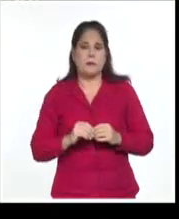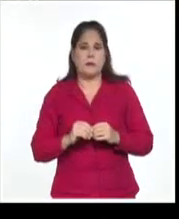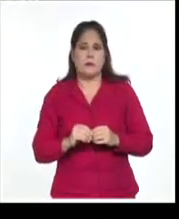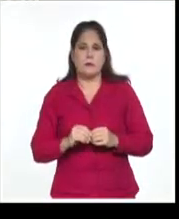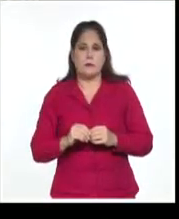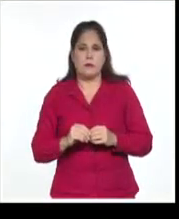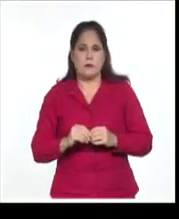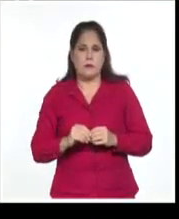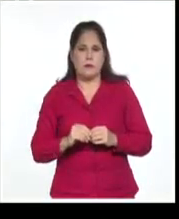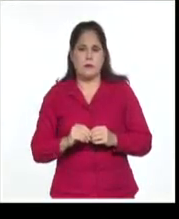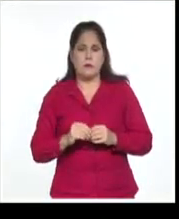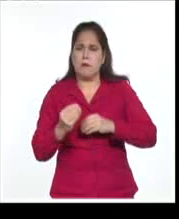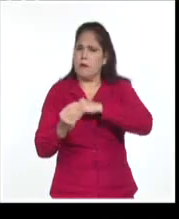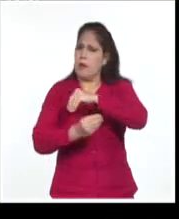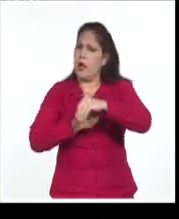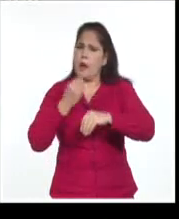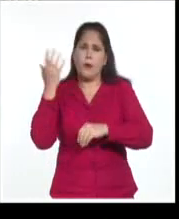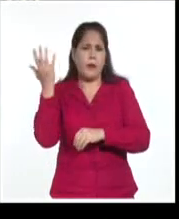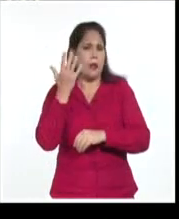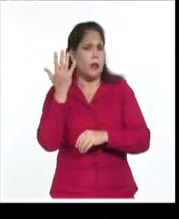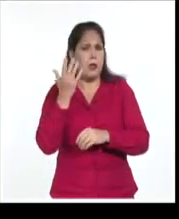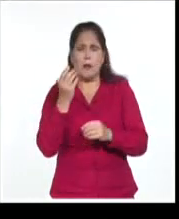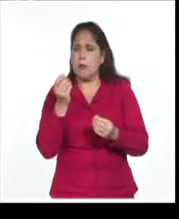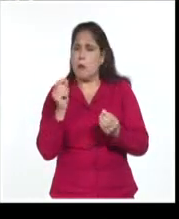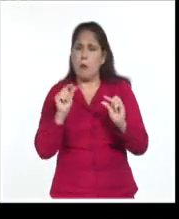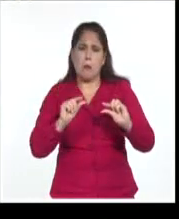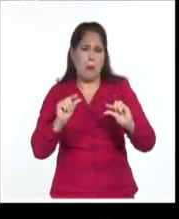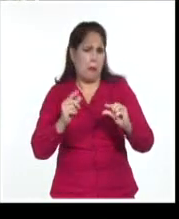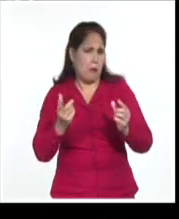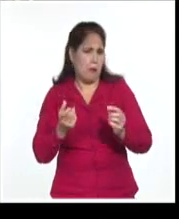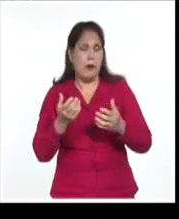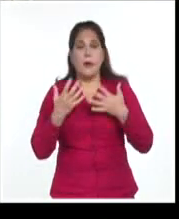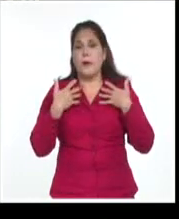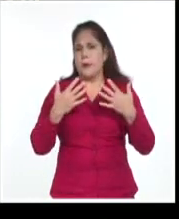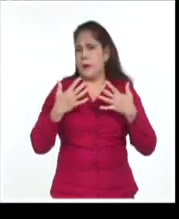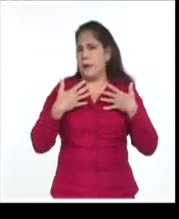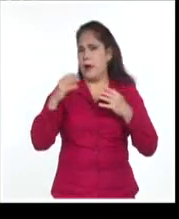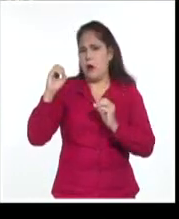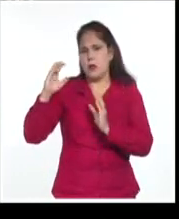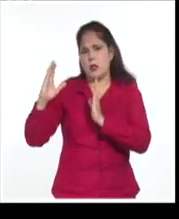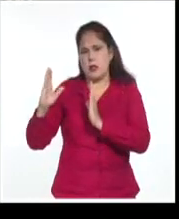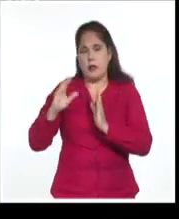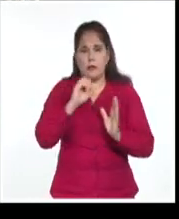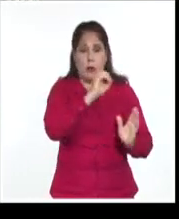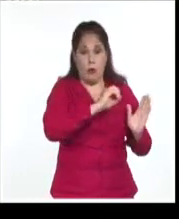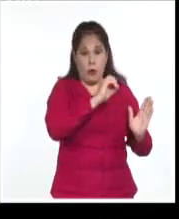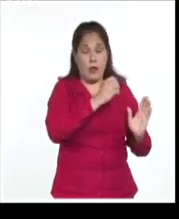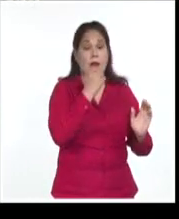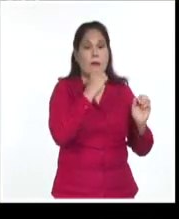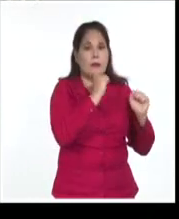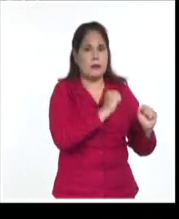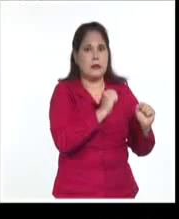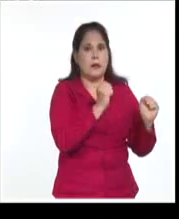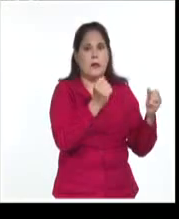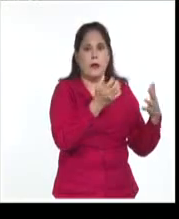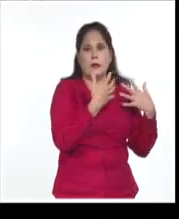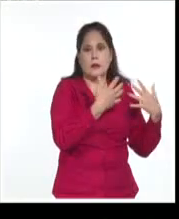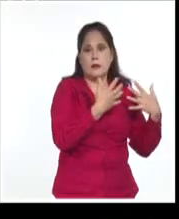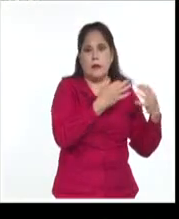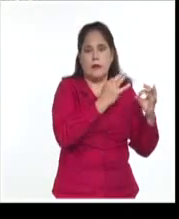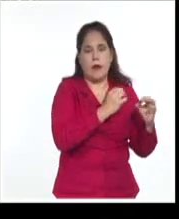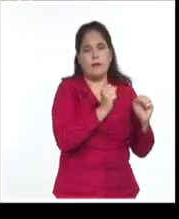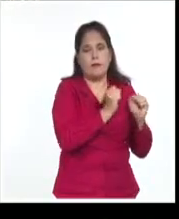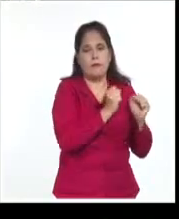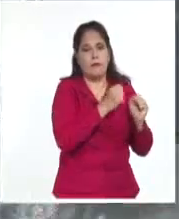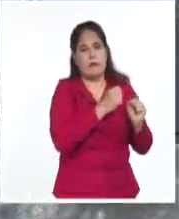muy breve el tiempo que hemos tenido fresco acá en el occidente del país y un poco menos todavía en el centro así que